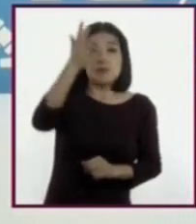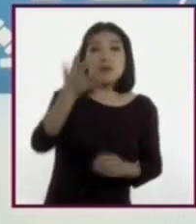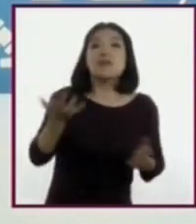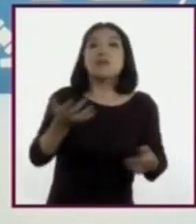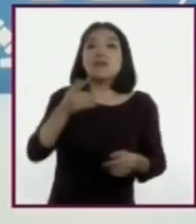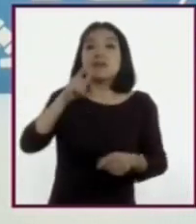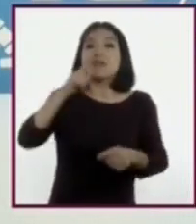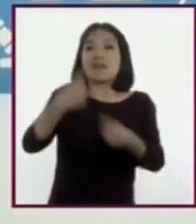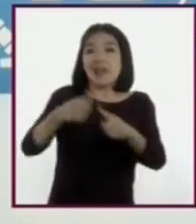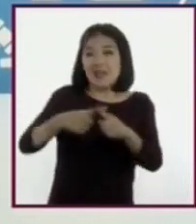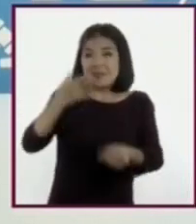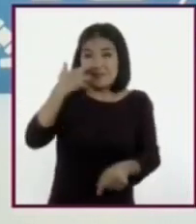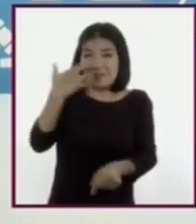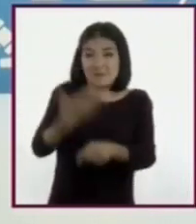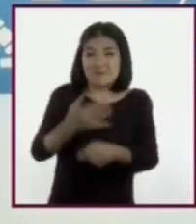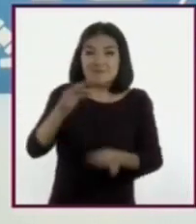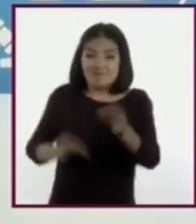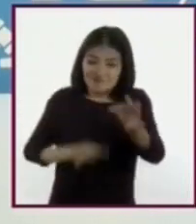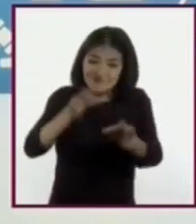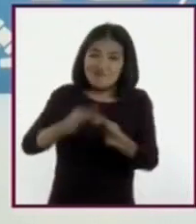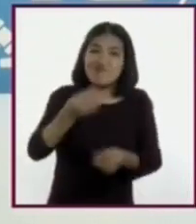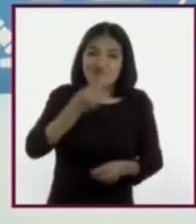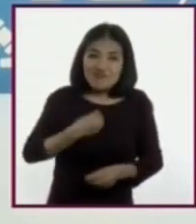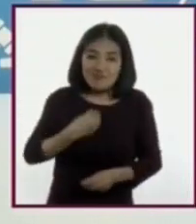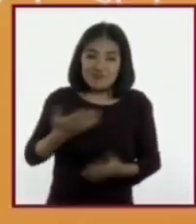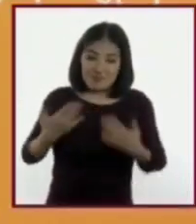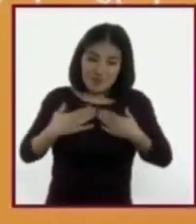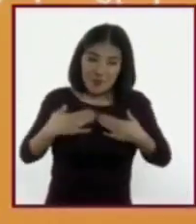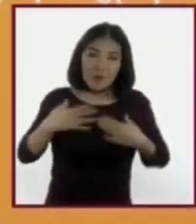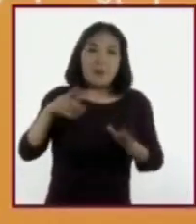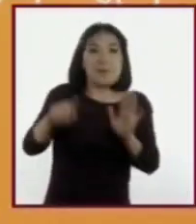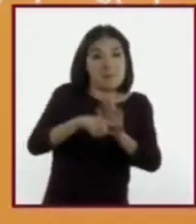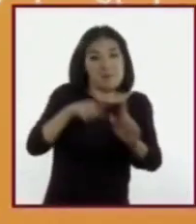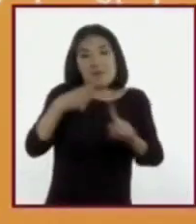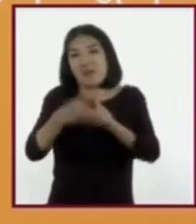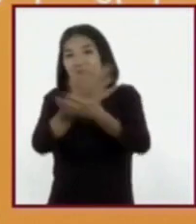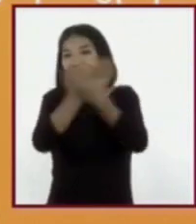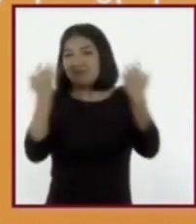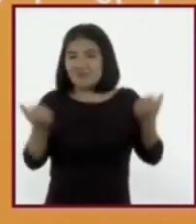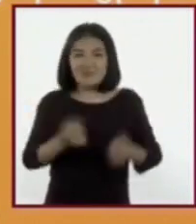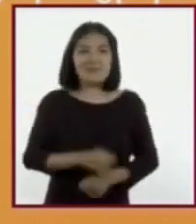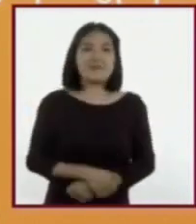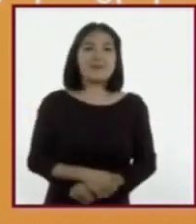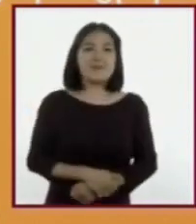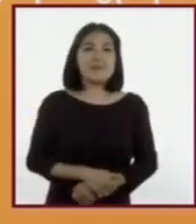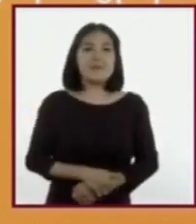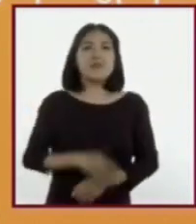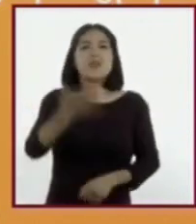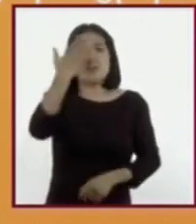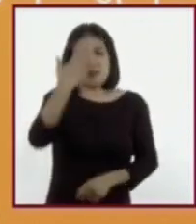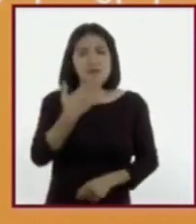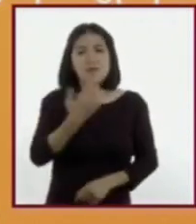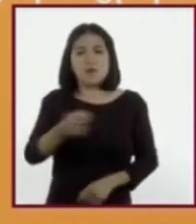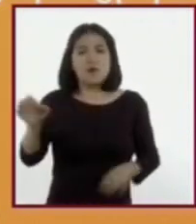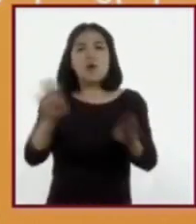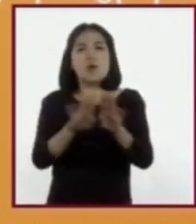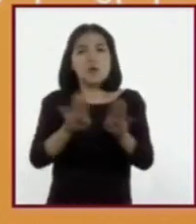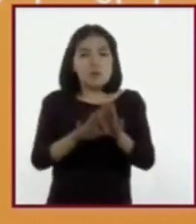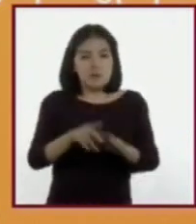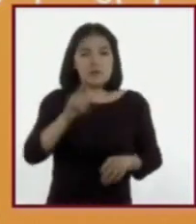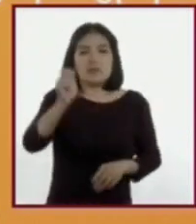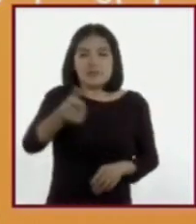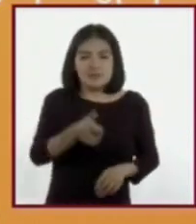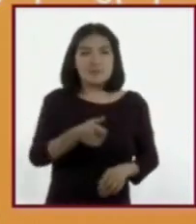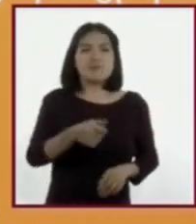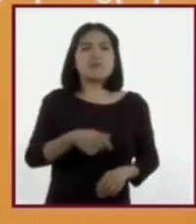asumirá una posible consecuencia negativa serás tú. Habilidades como la asertividad, saber decir no,